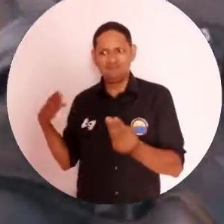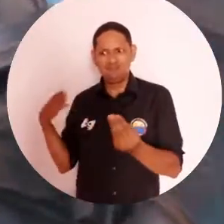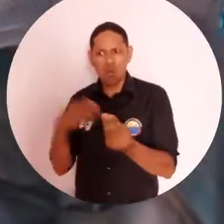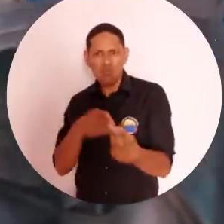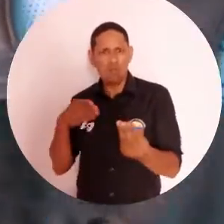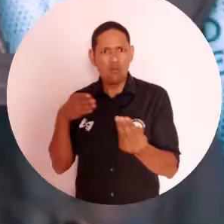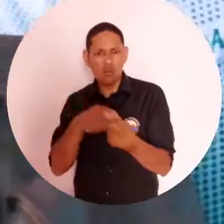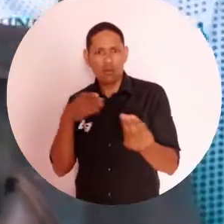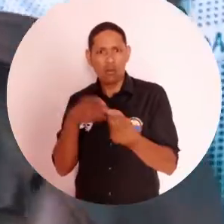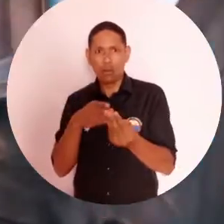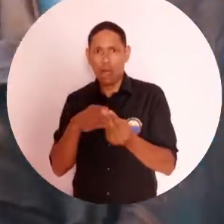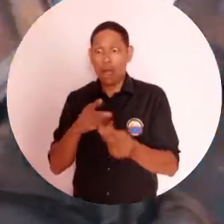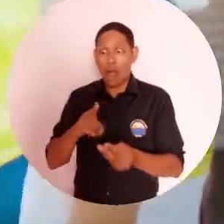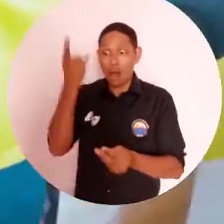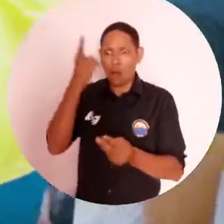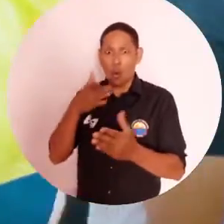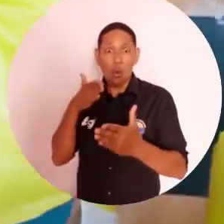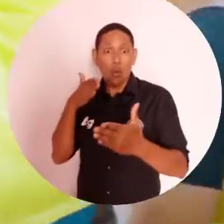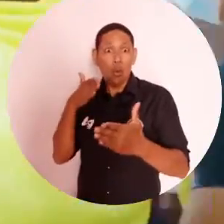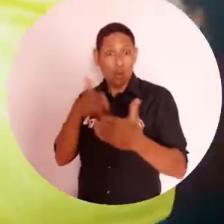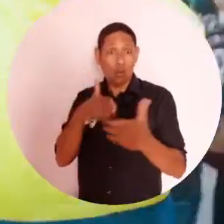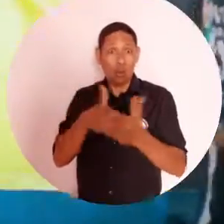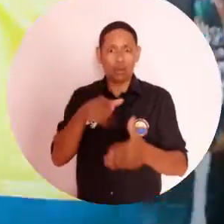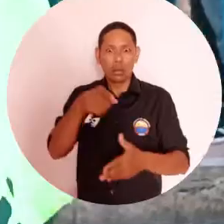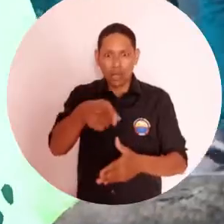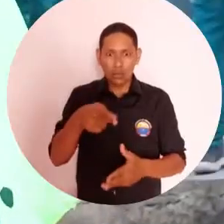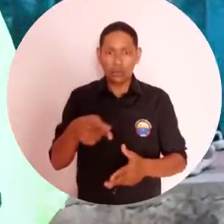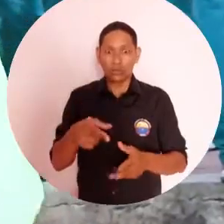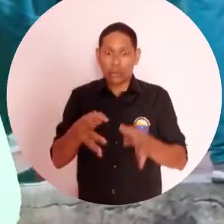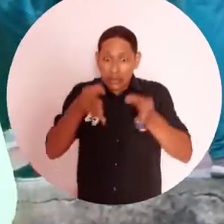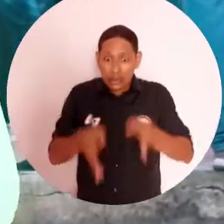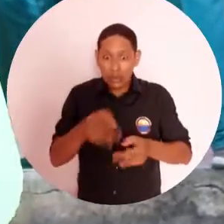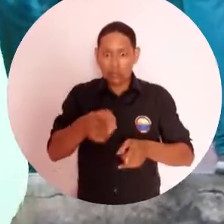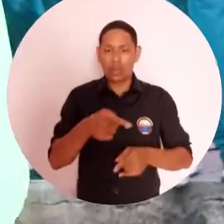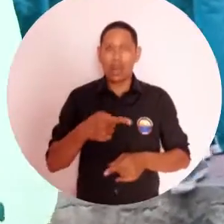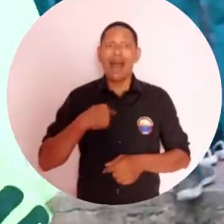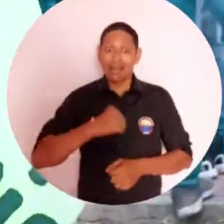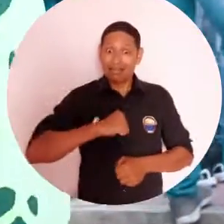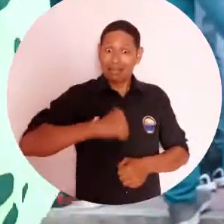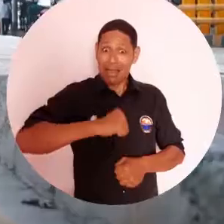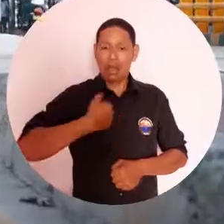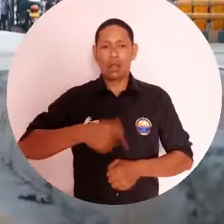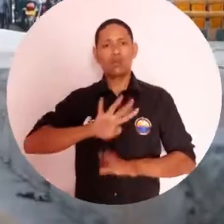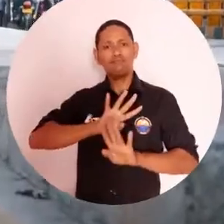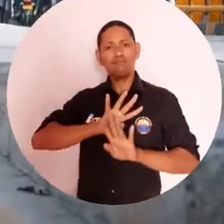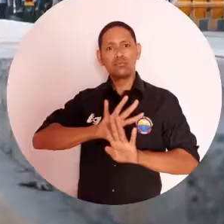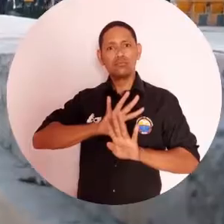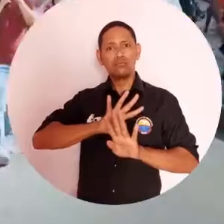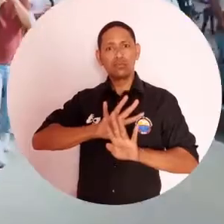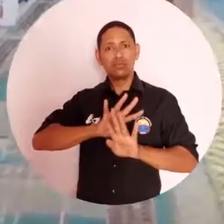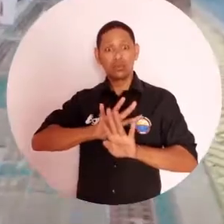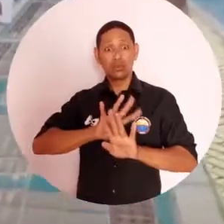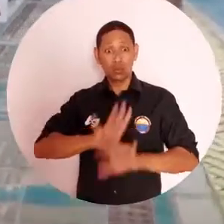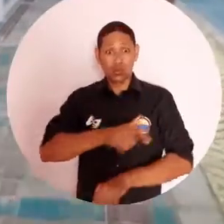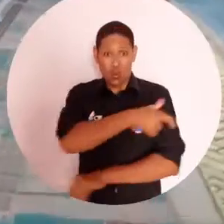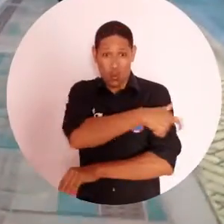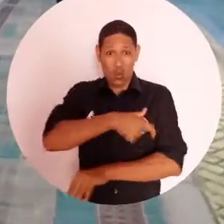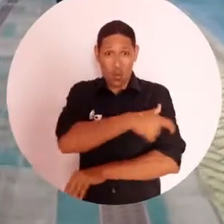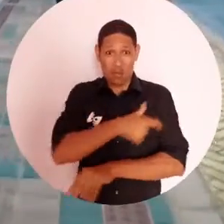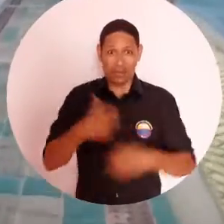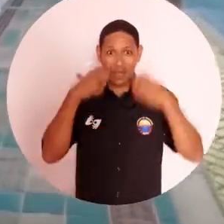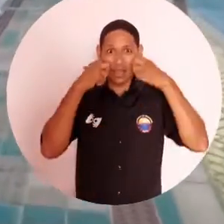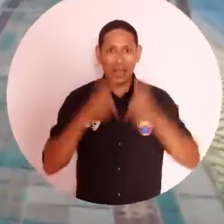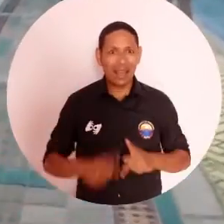universitaria. Cualquier amenaza que atente contra la seguridad y derechos de nuestros miembros, el